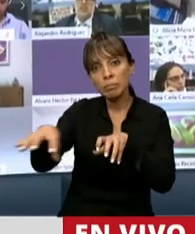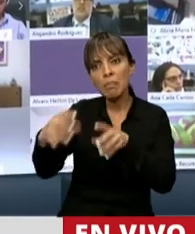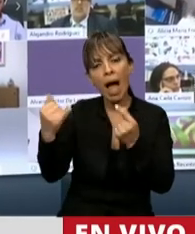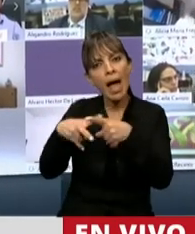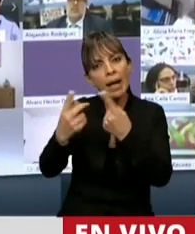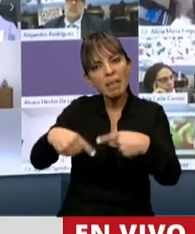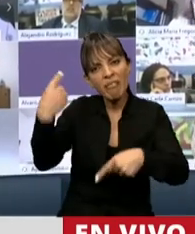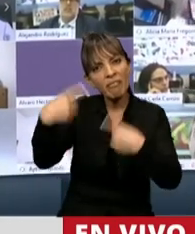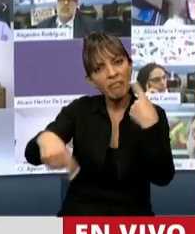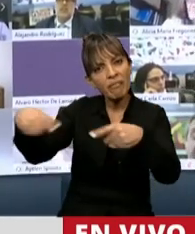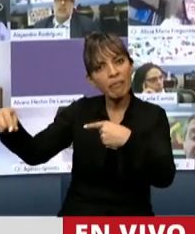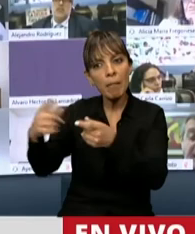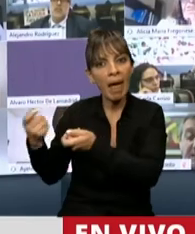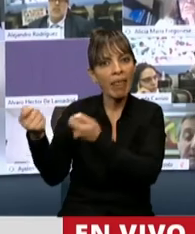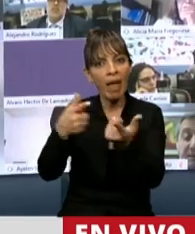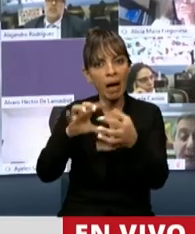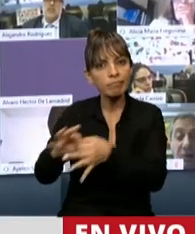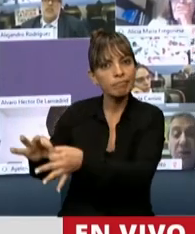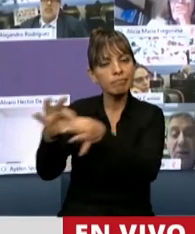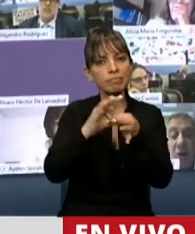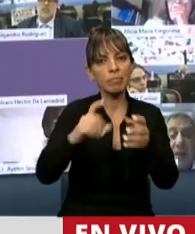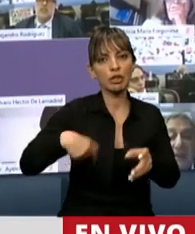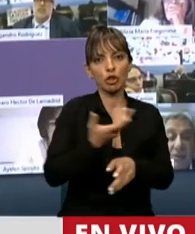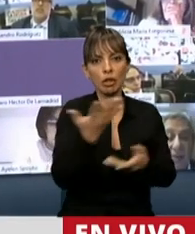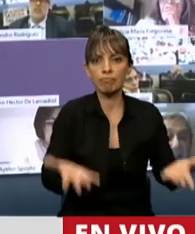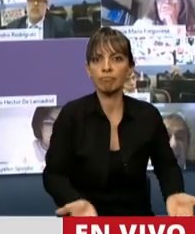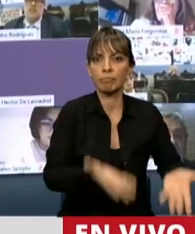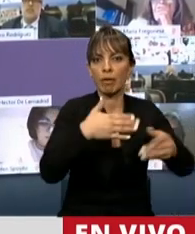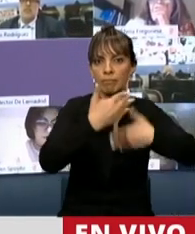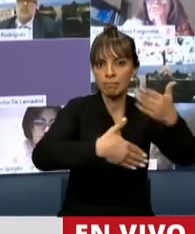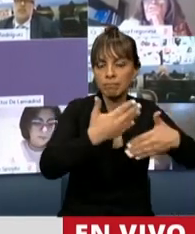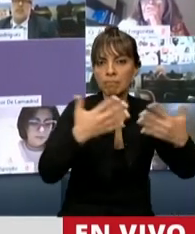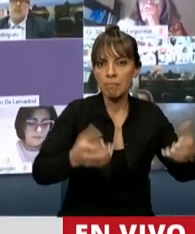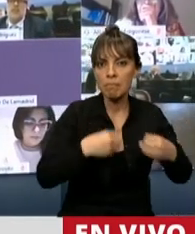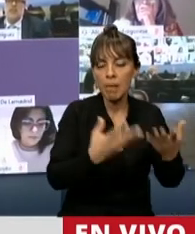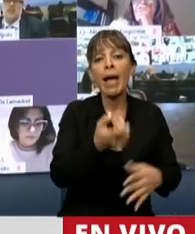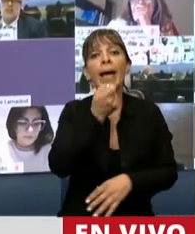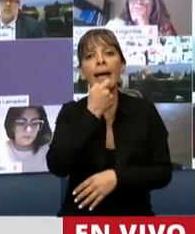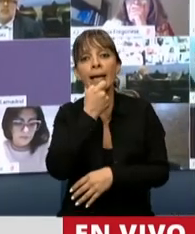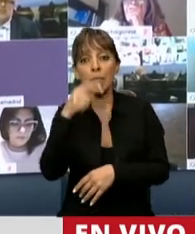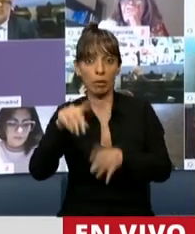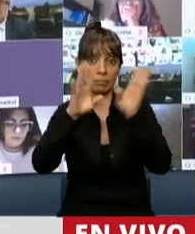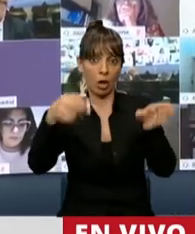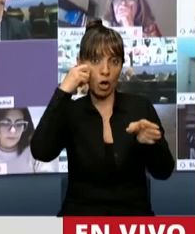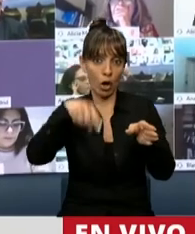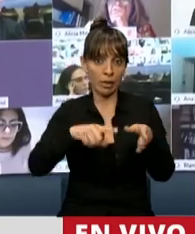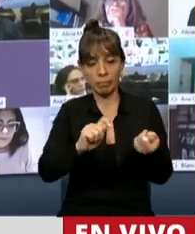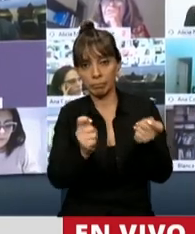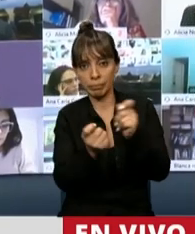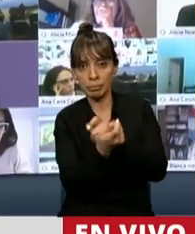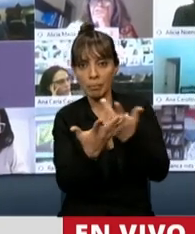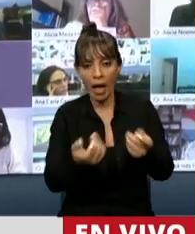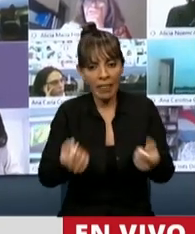herramientas para que otros sectores de la sociedad pudieran seguir funcionando. Un ejemplo es este Congreso. Nos brinda las